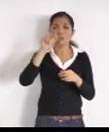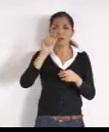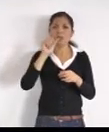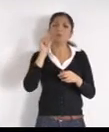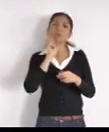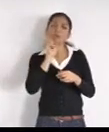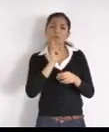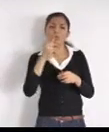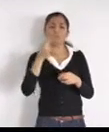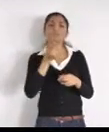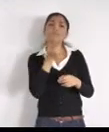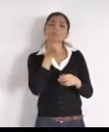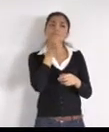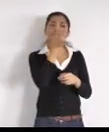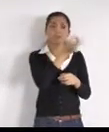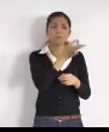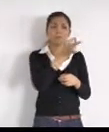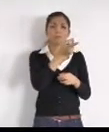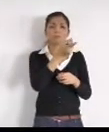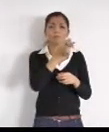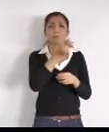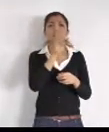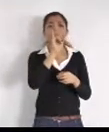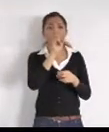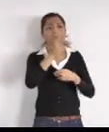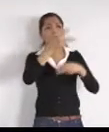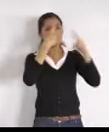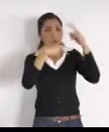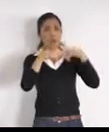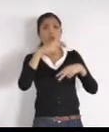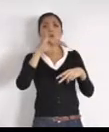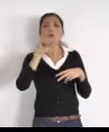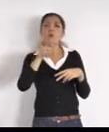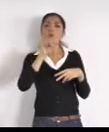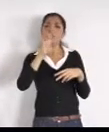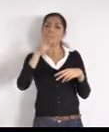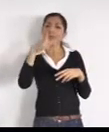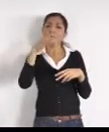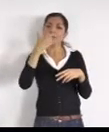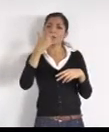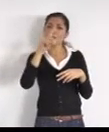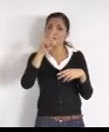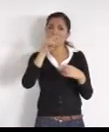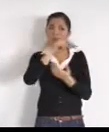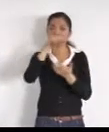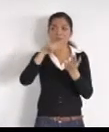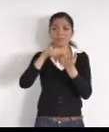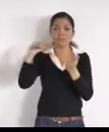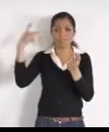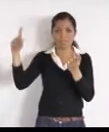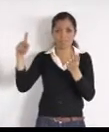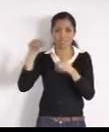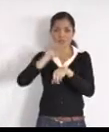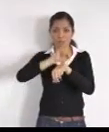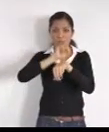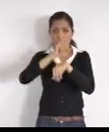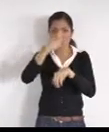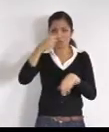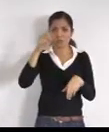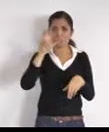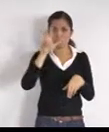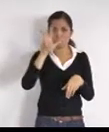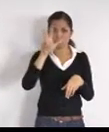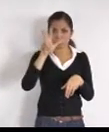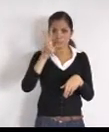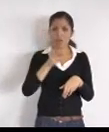equipo, en la zona Valles, aquí en la secundaria, 118, e hizo promesas, varias, en beneficio de la escuela, ya ni el pueblo,